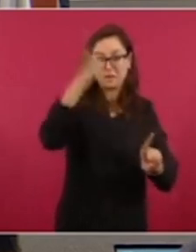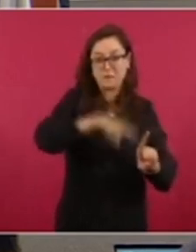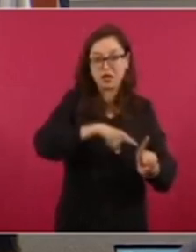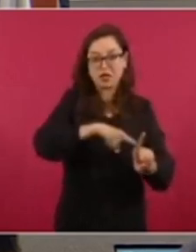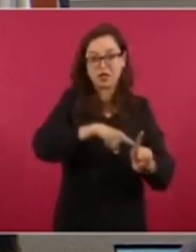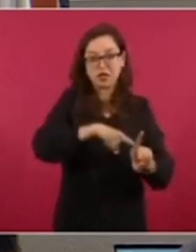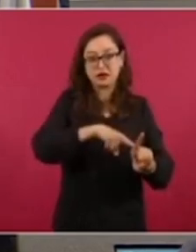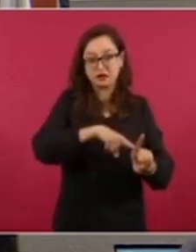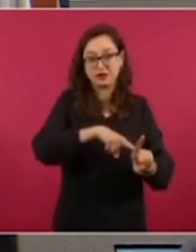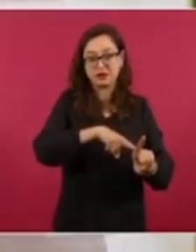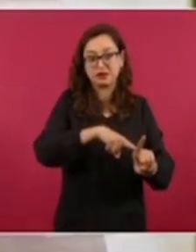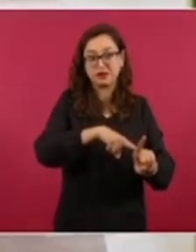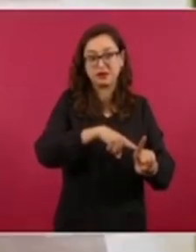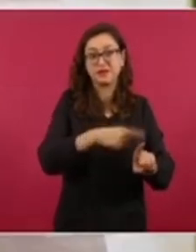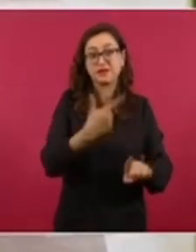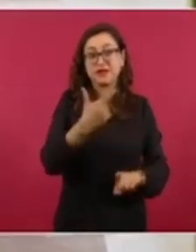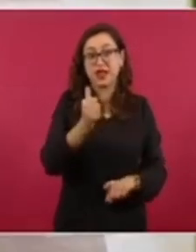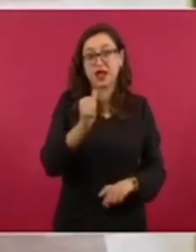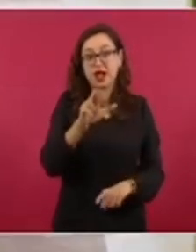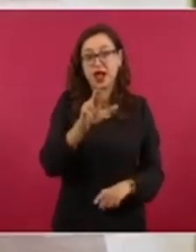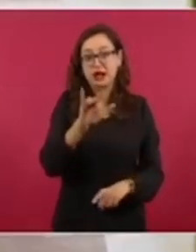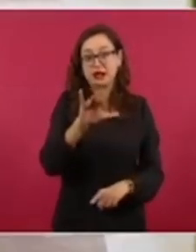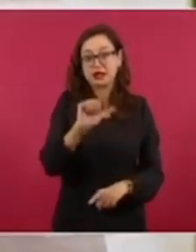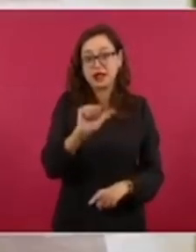seguridad. García Luna.